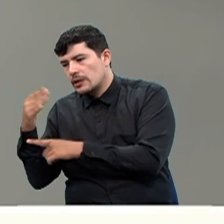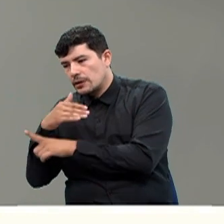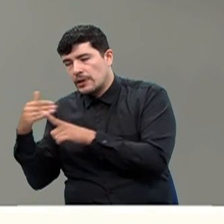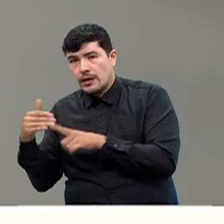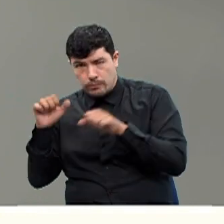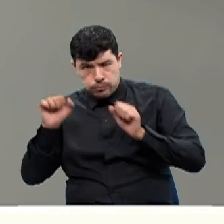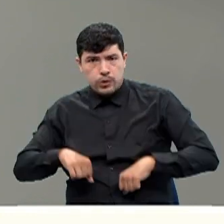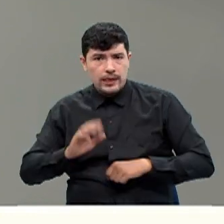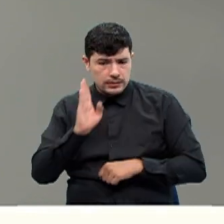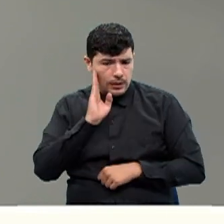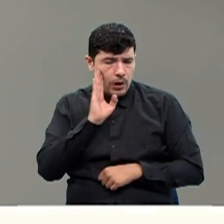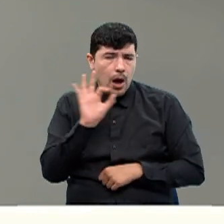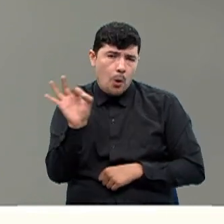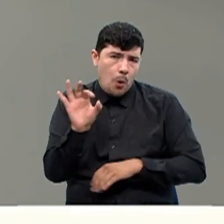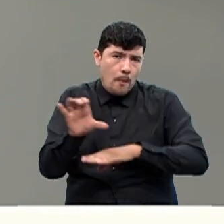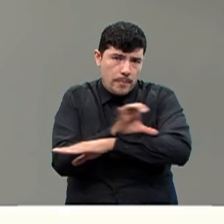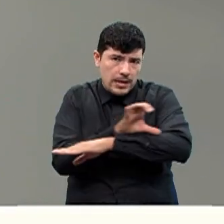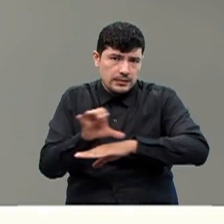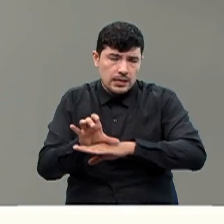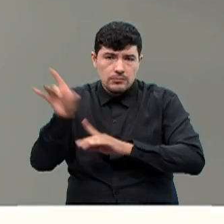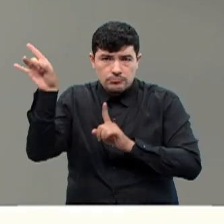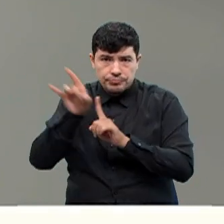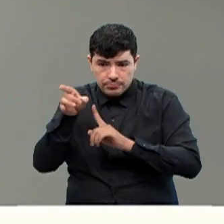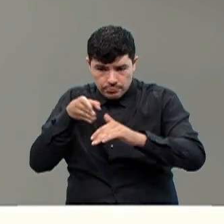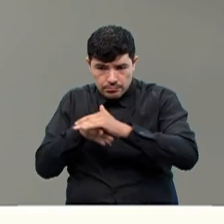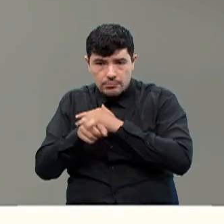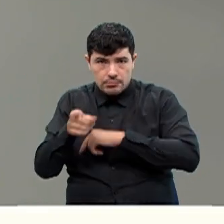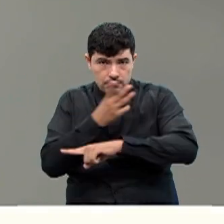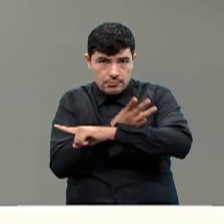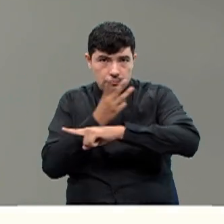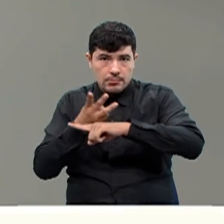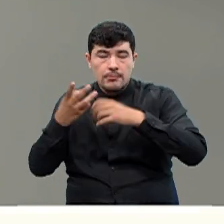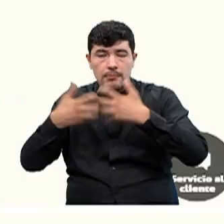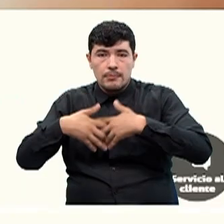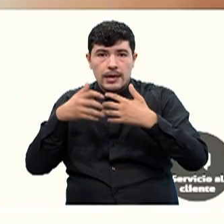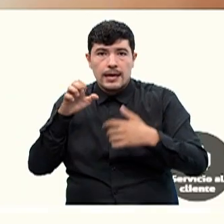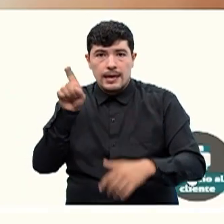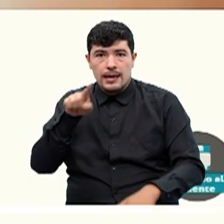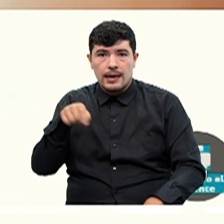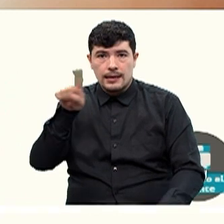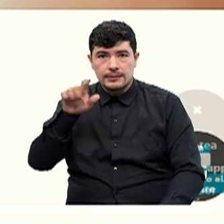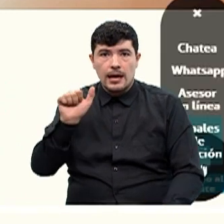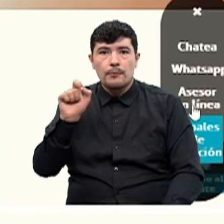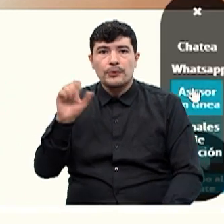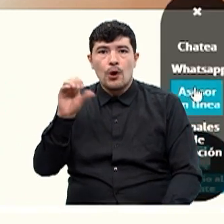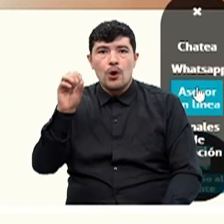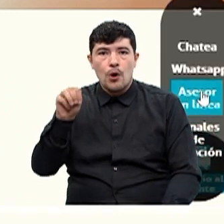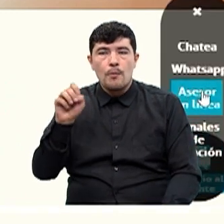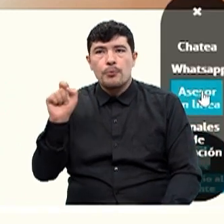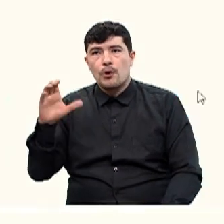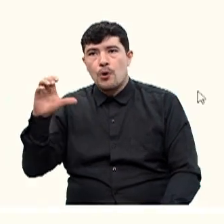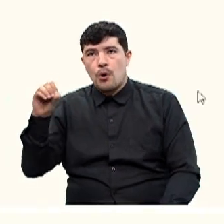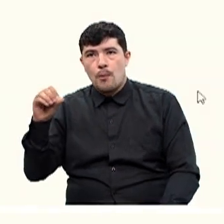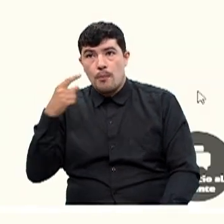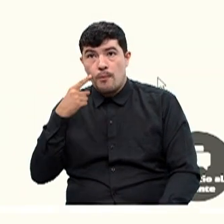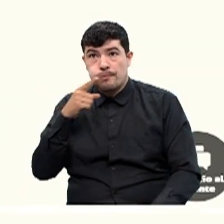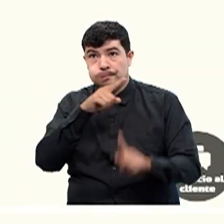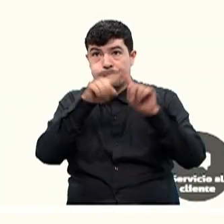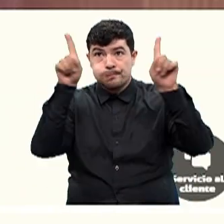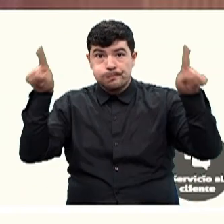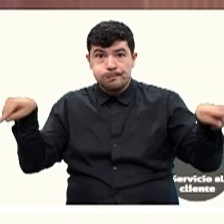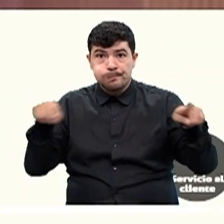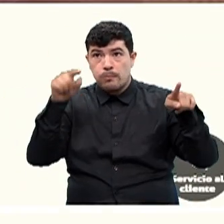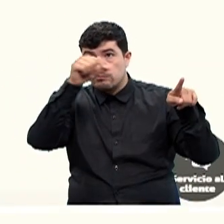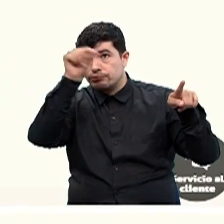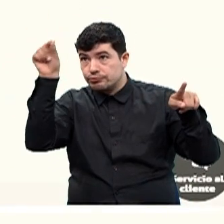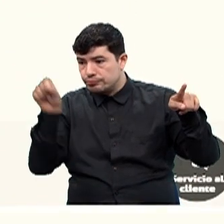celular o desde un PC conectándonos a la página web de la empresa esa.com.co. Hay un clic flotante a mano derecha el cual